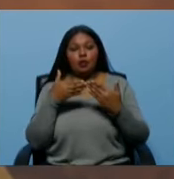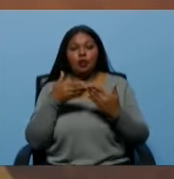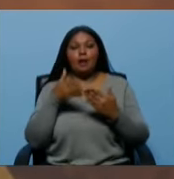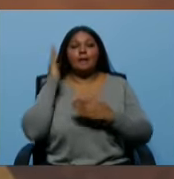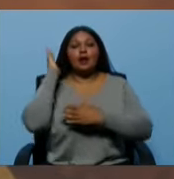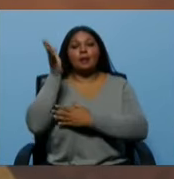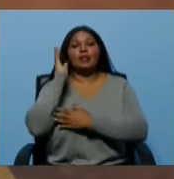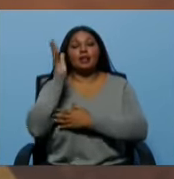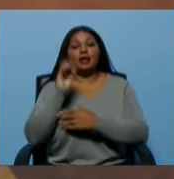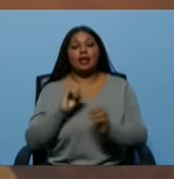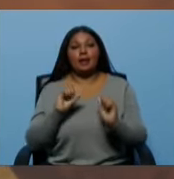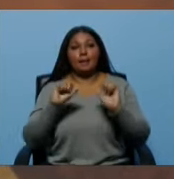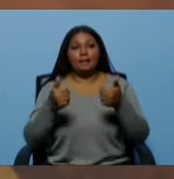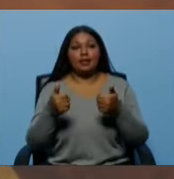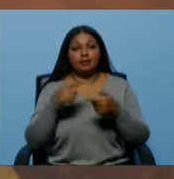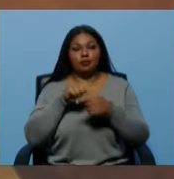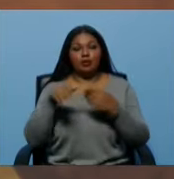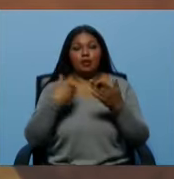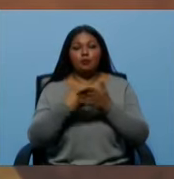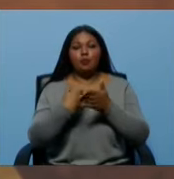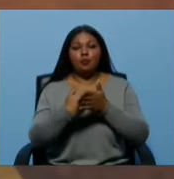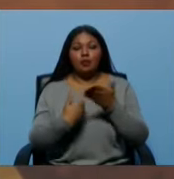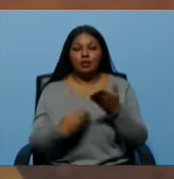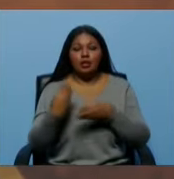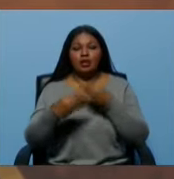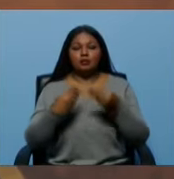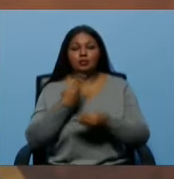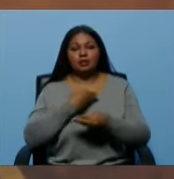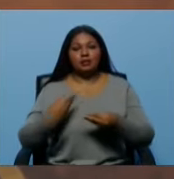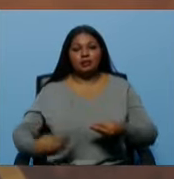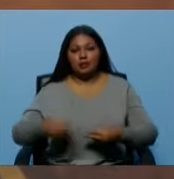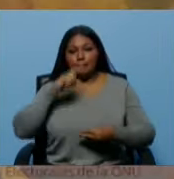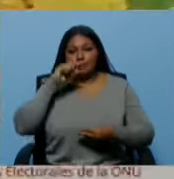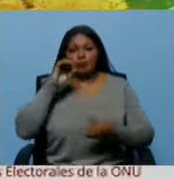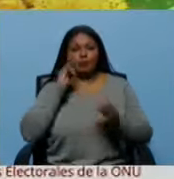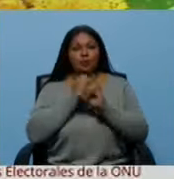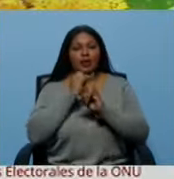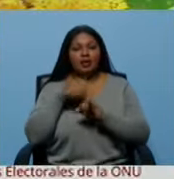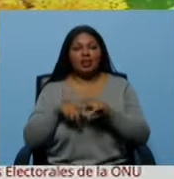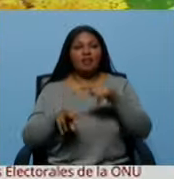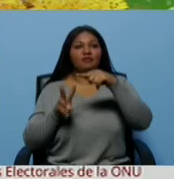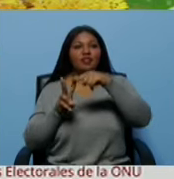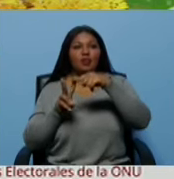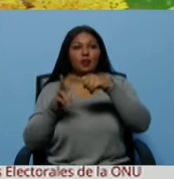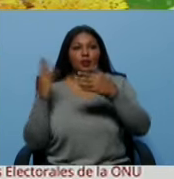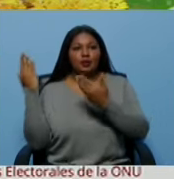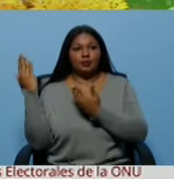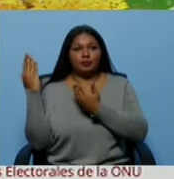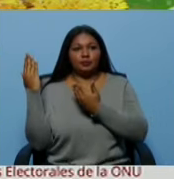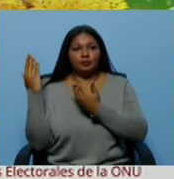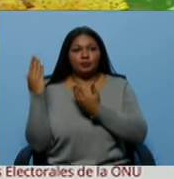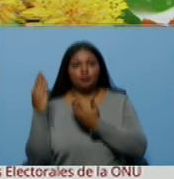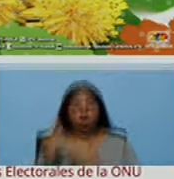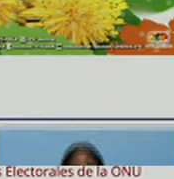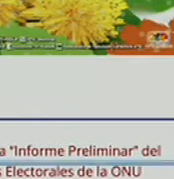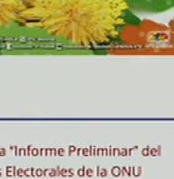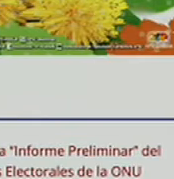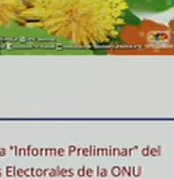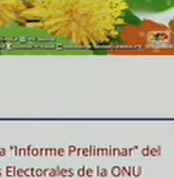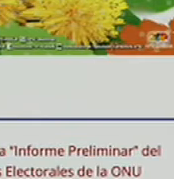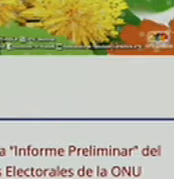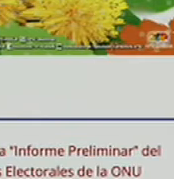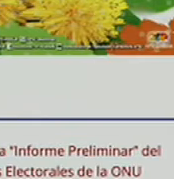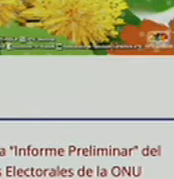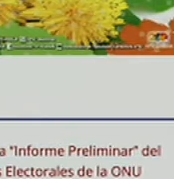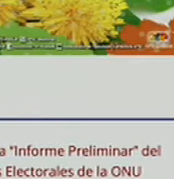vienen desarrollando con estas propuestas que ha hecho el Jefe de Estado, y vamos a revisar la página de la Casa Venezolana de Televisión, el titular que dice de la siguiente manera. A.N.